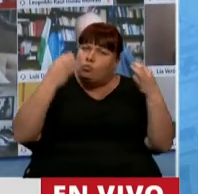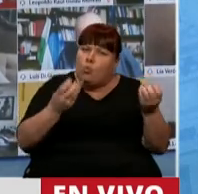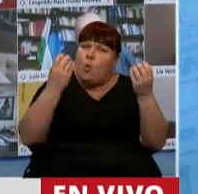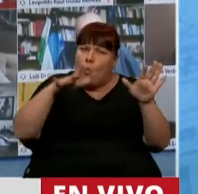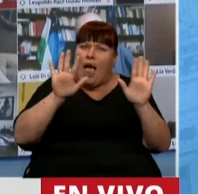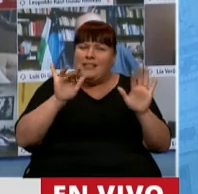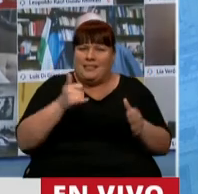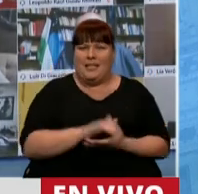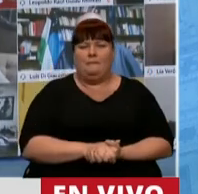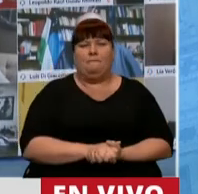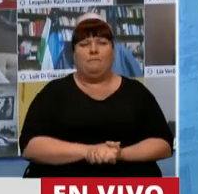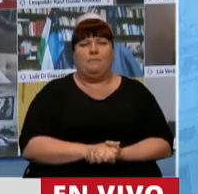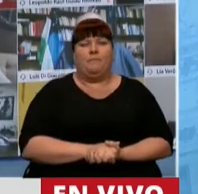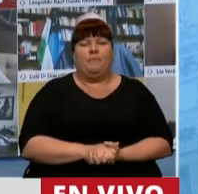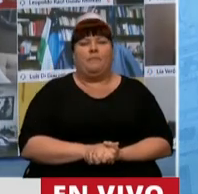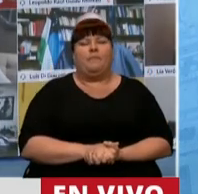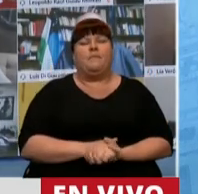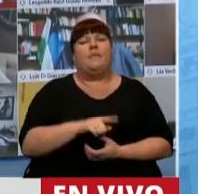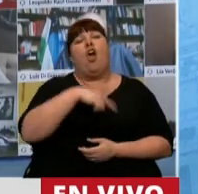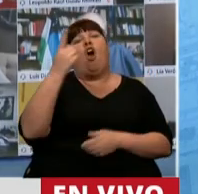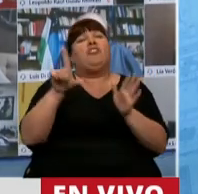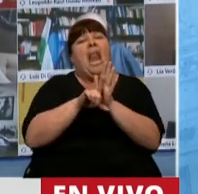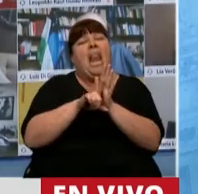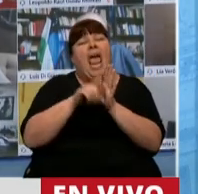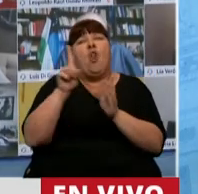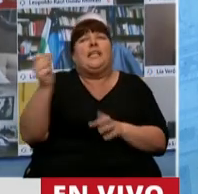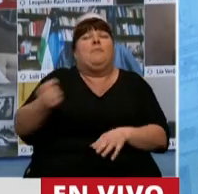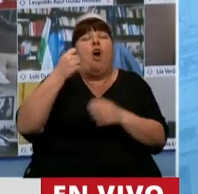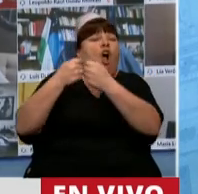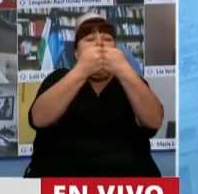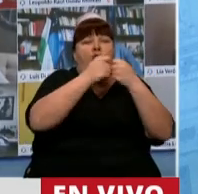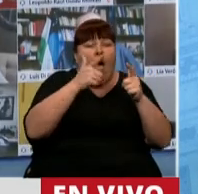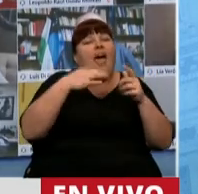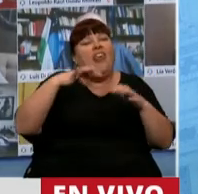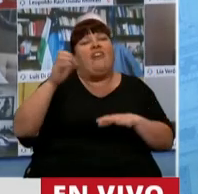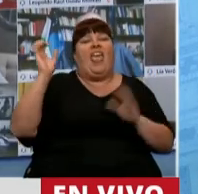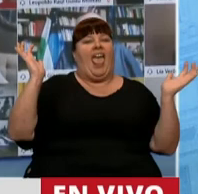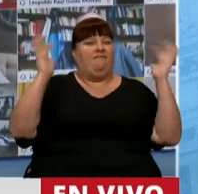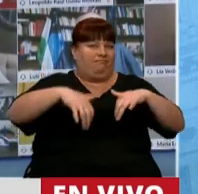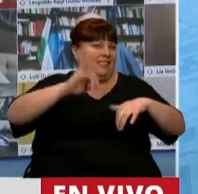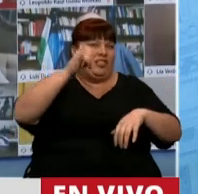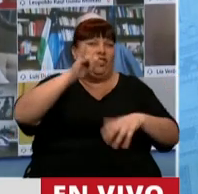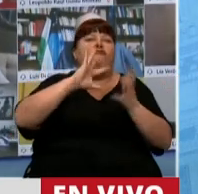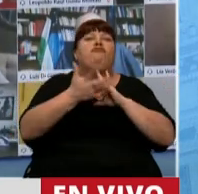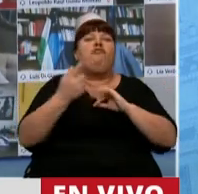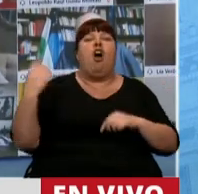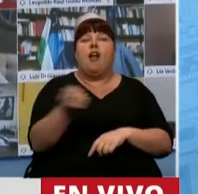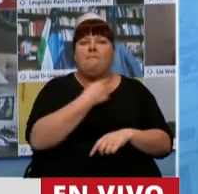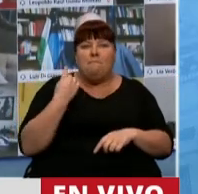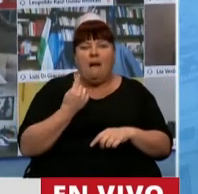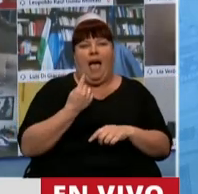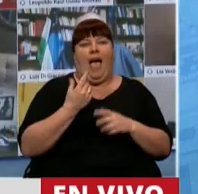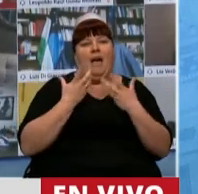bien que lo hagamos. Y para leyes que no tienen ese amplio consenso vamos a requerir de la presencialidad, que es la forma que tenemos